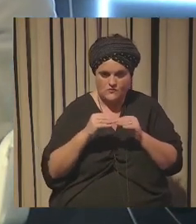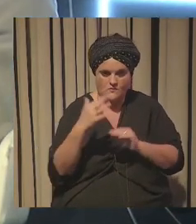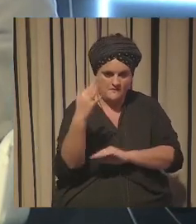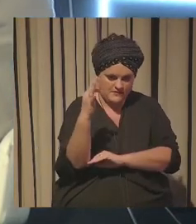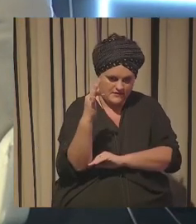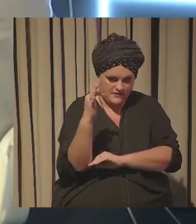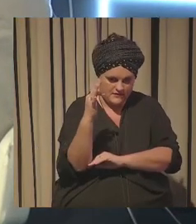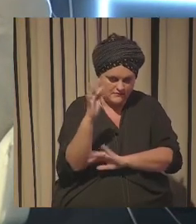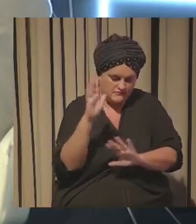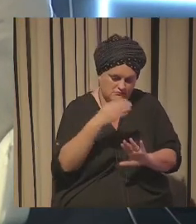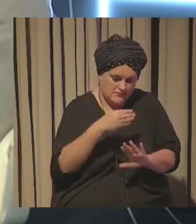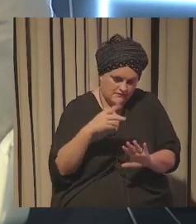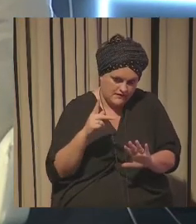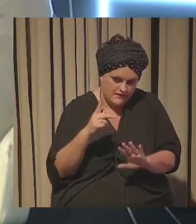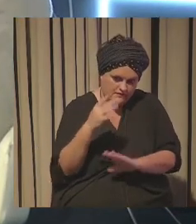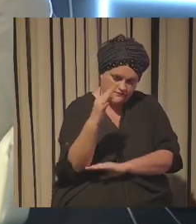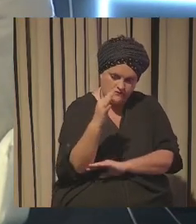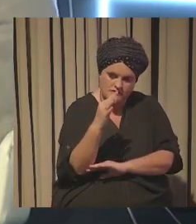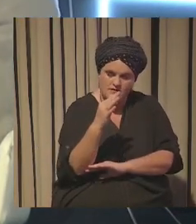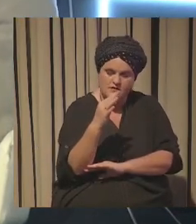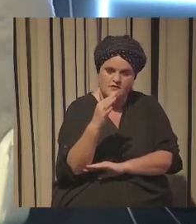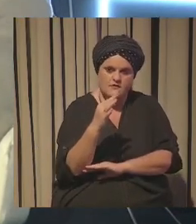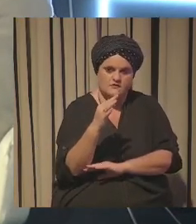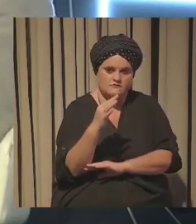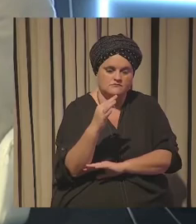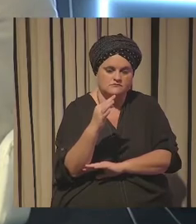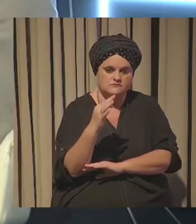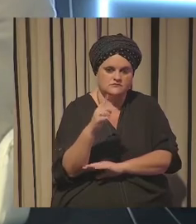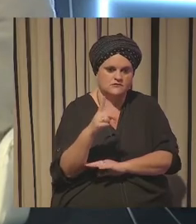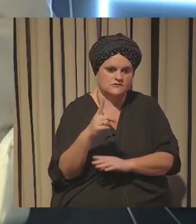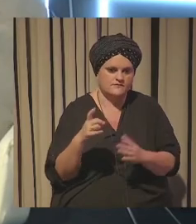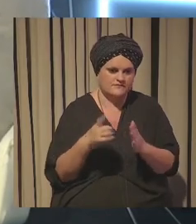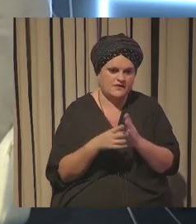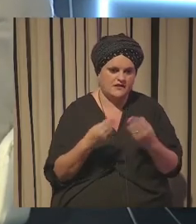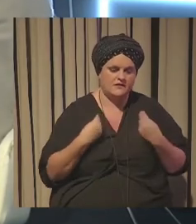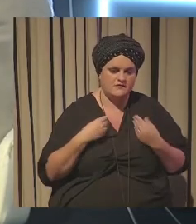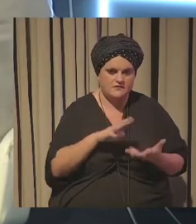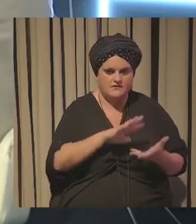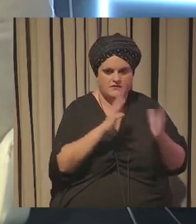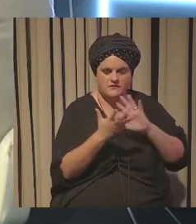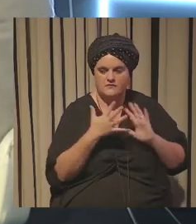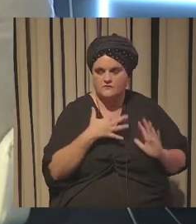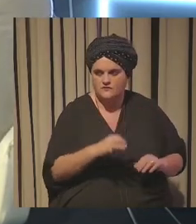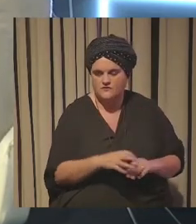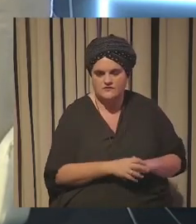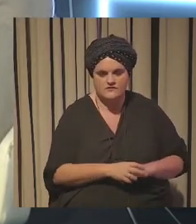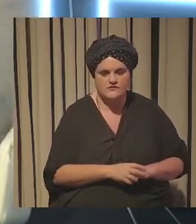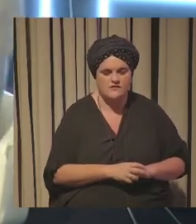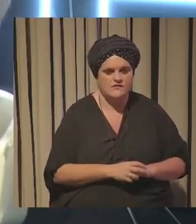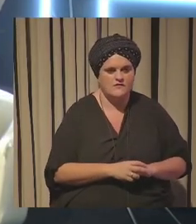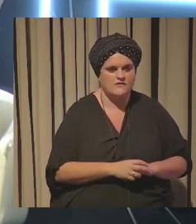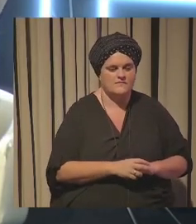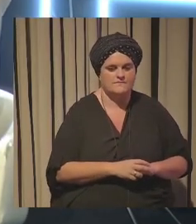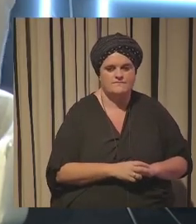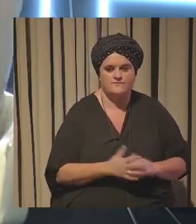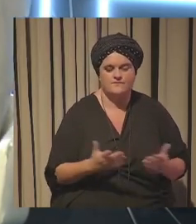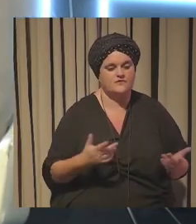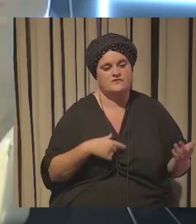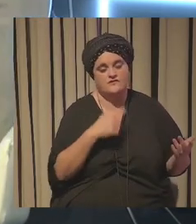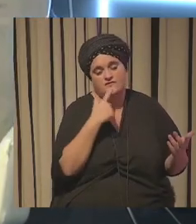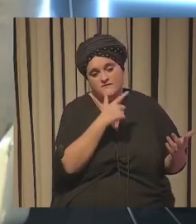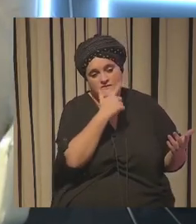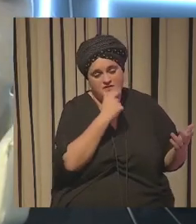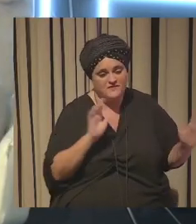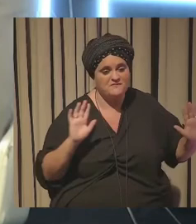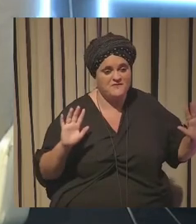desde BBK seamos mejores vivamos mejor mantengamos esta calidad de vida con esta incertidumbre que nos rodea y todo esto que se dice muy fácil es